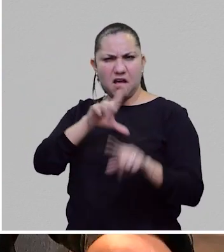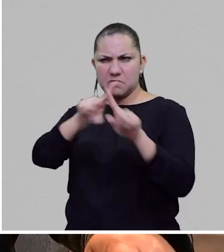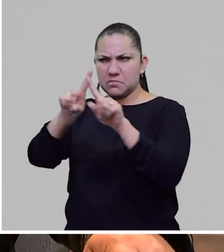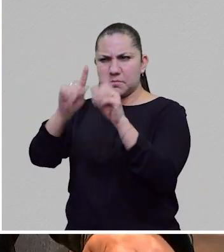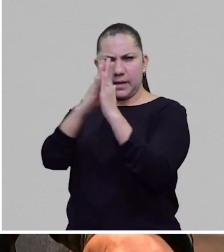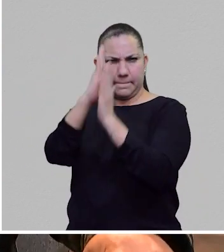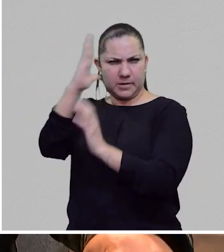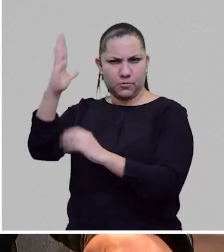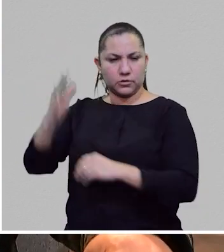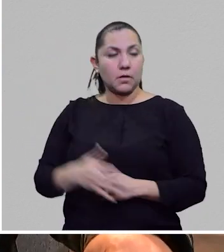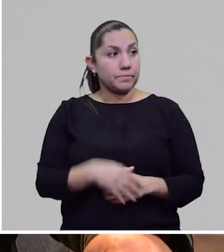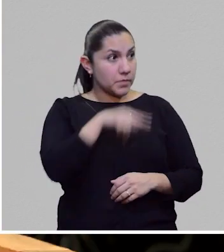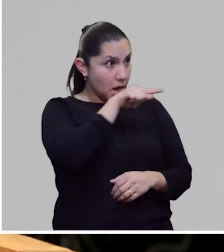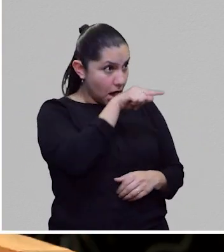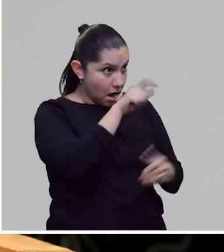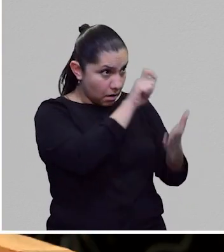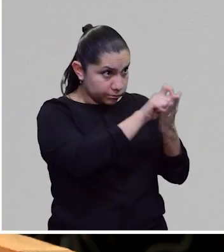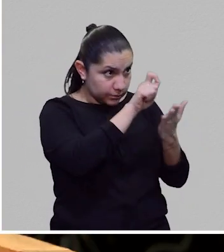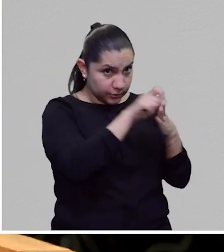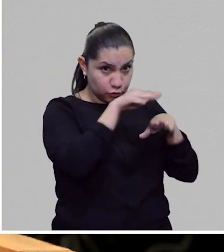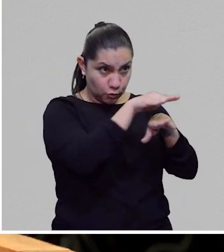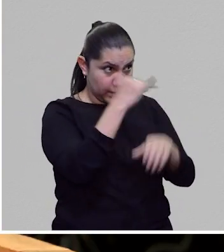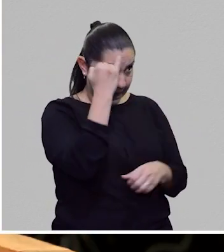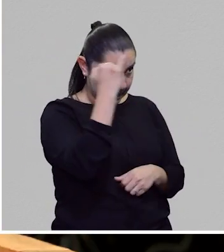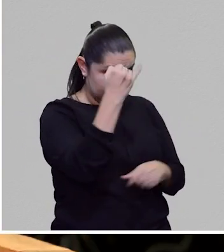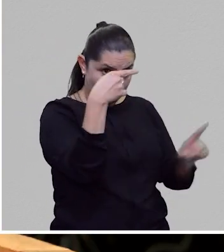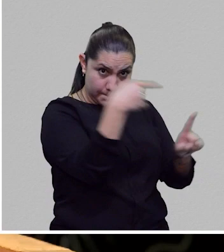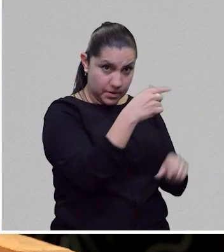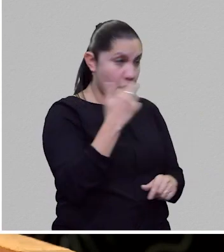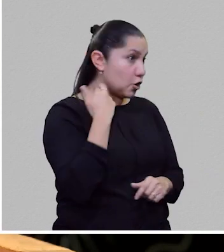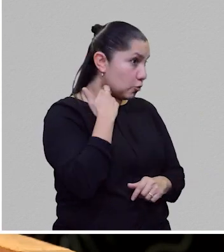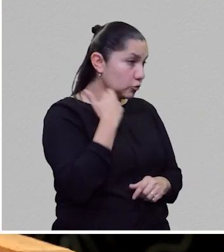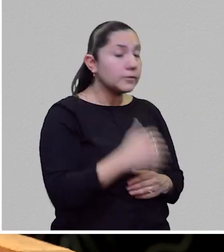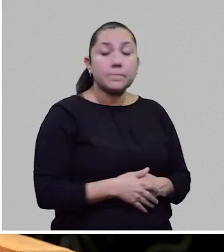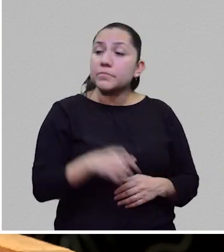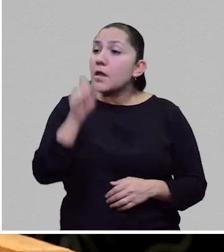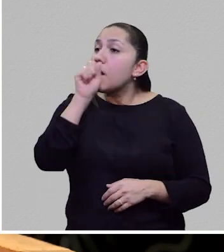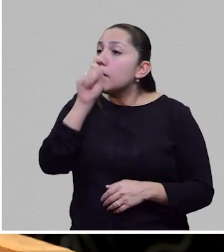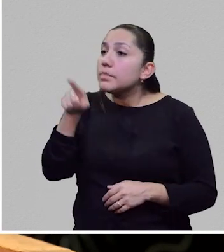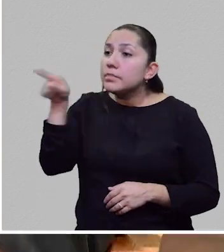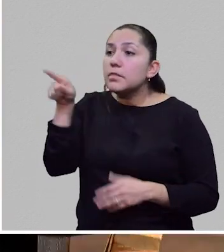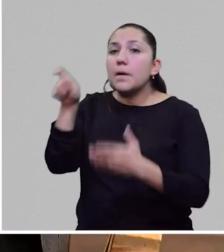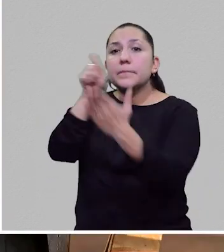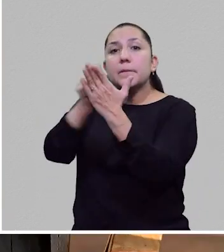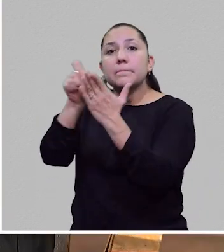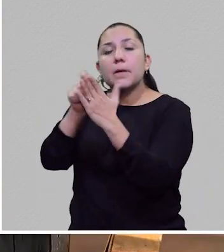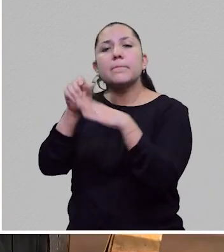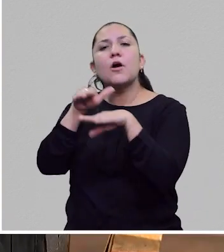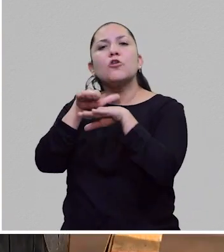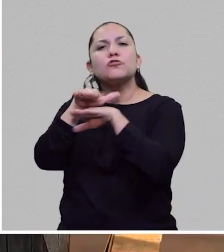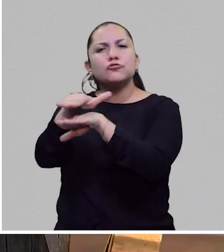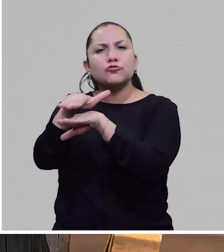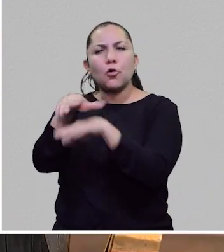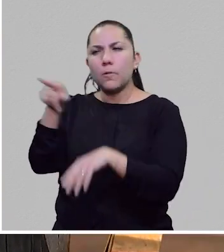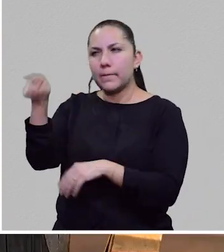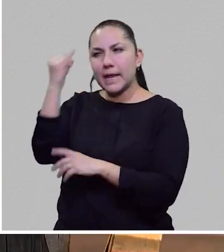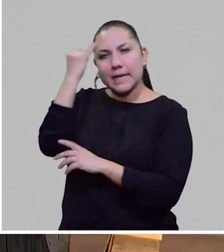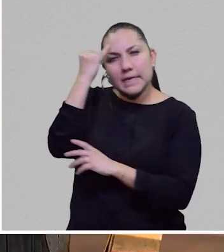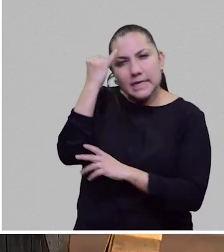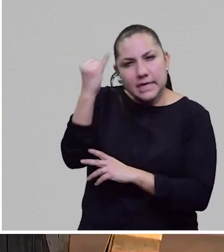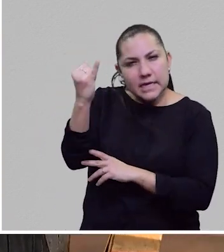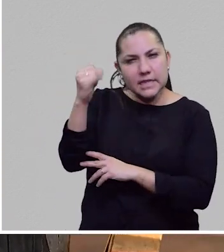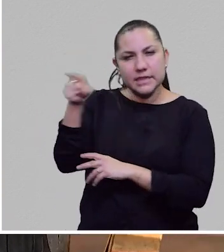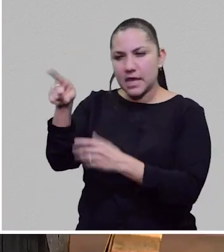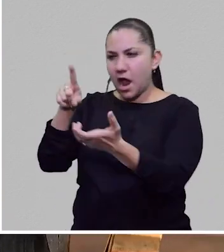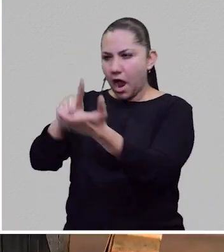bibliotecas o... ¿Hijo ese planteamiento robótico? Él hace también lo de los juegos lógicos, ahora se me fueron los nombres, pero son dos